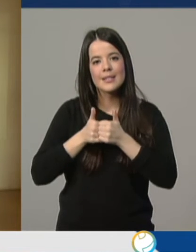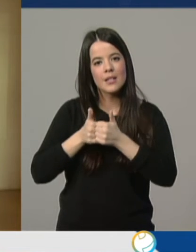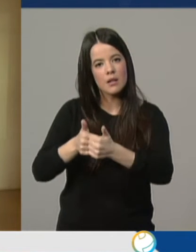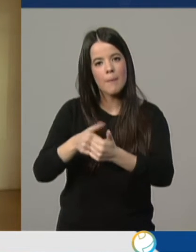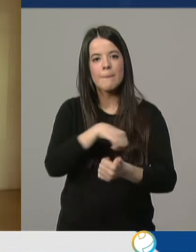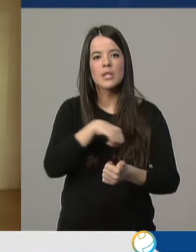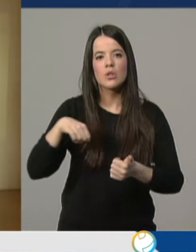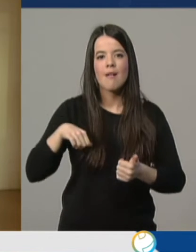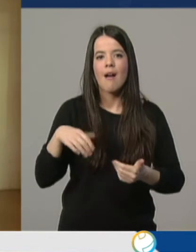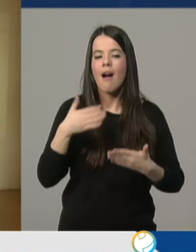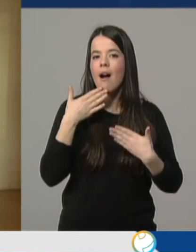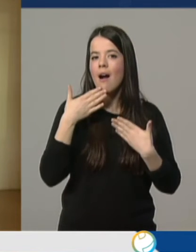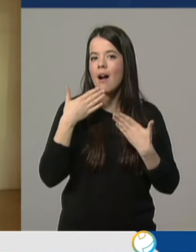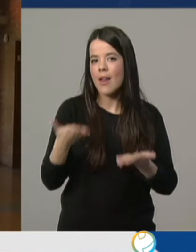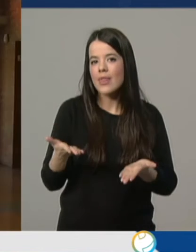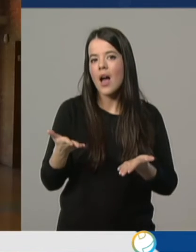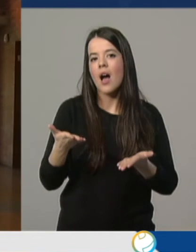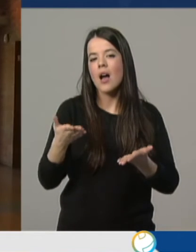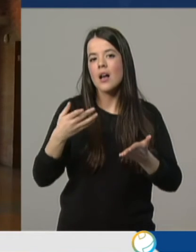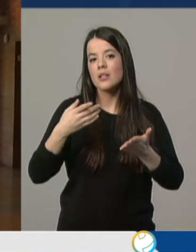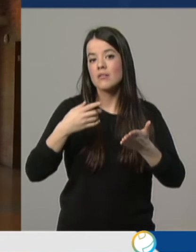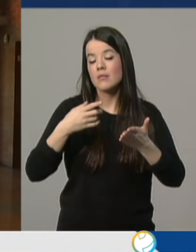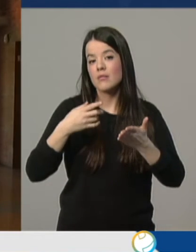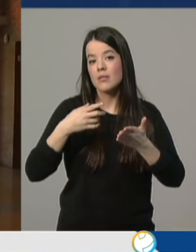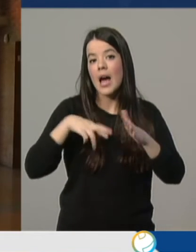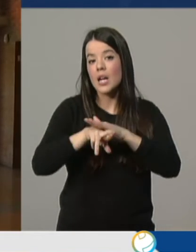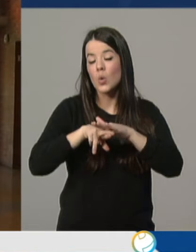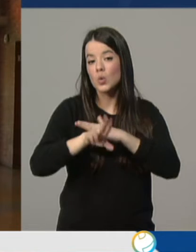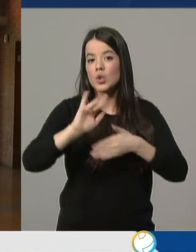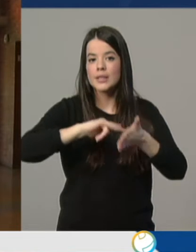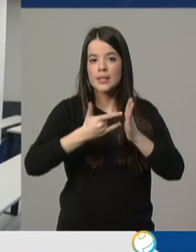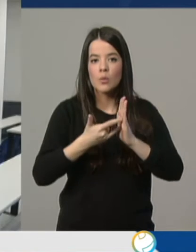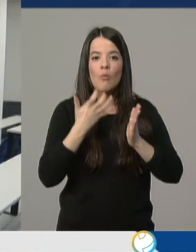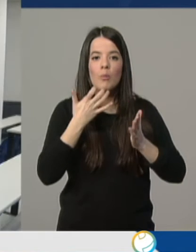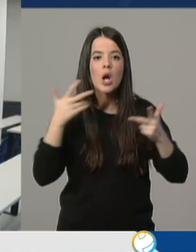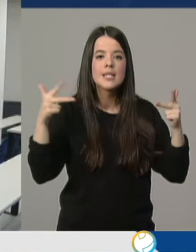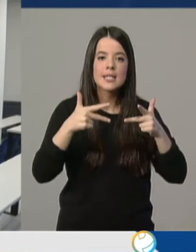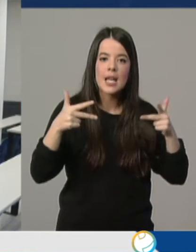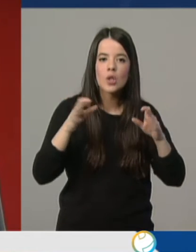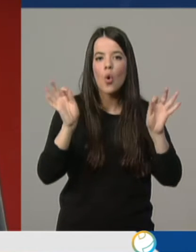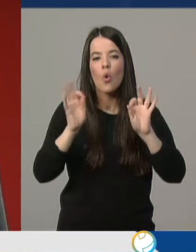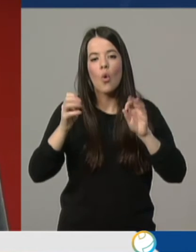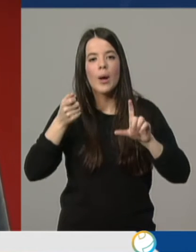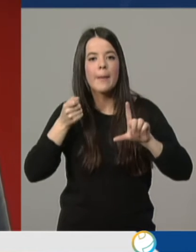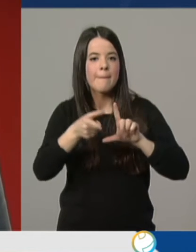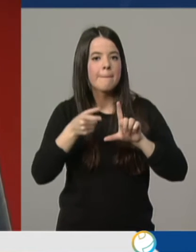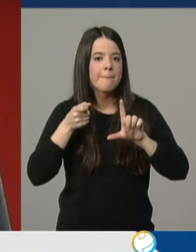través de los medios técnicos al uso, tanto desde un chat hasta un correo electrónico,